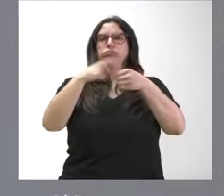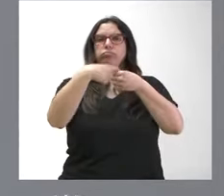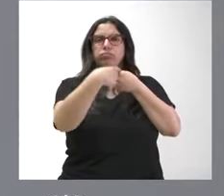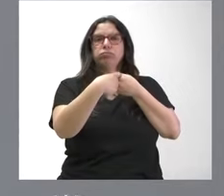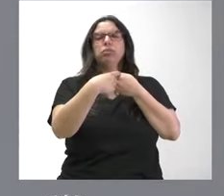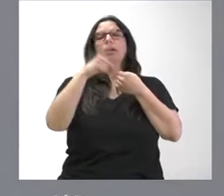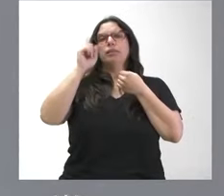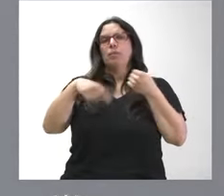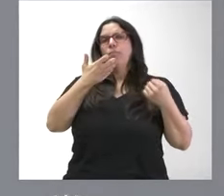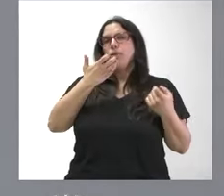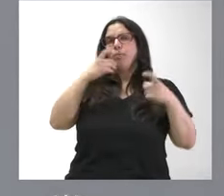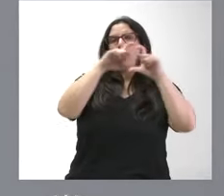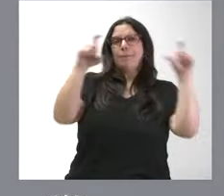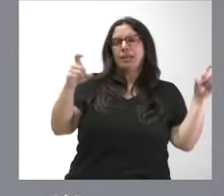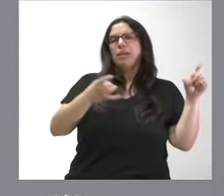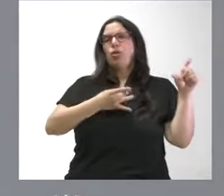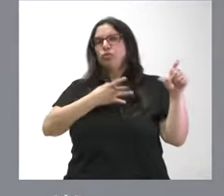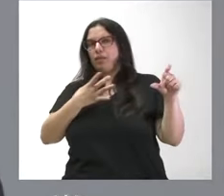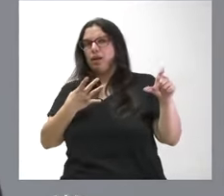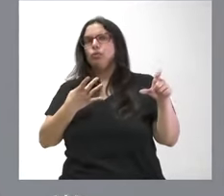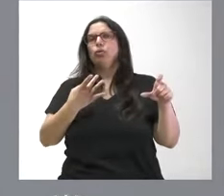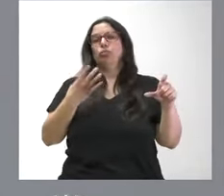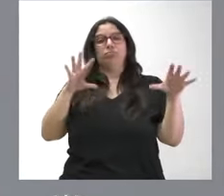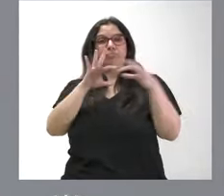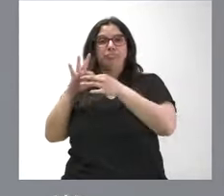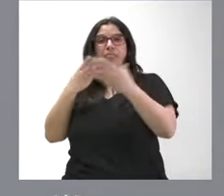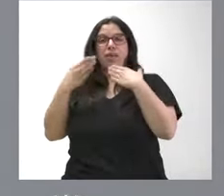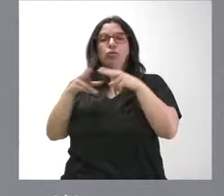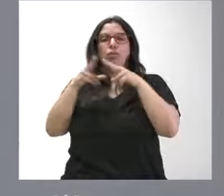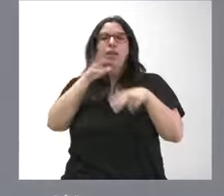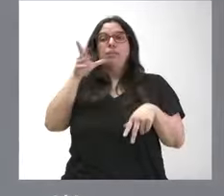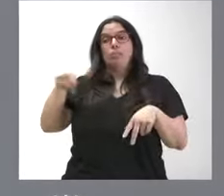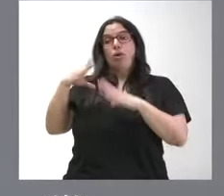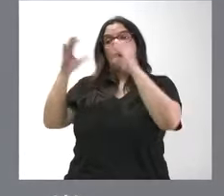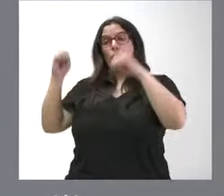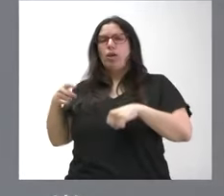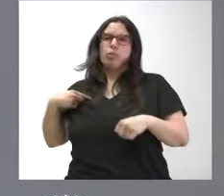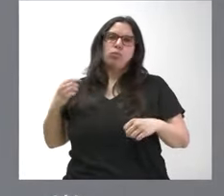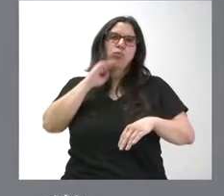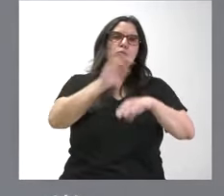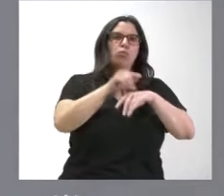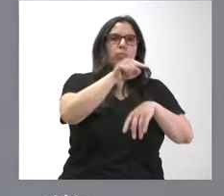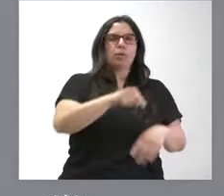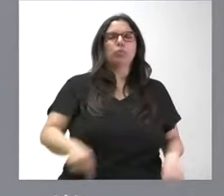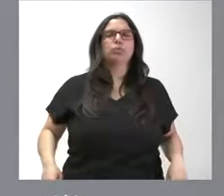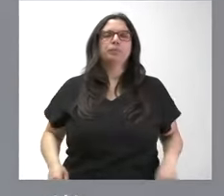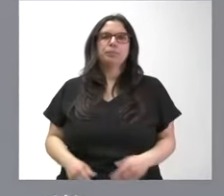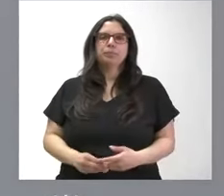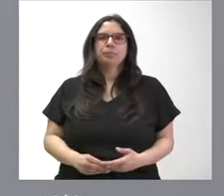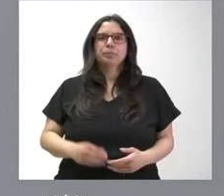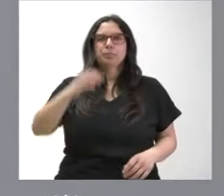diálogo social en nuestra comunidad autónoma y vamos dando con ello también cumplimiento a estos acuerdos en el ámbito del diálogo social.